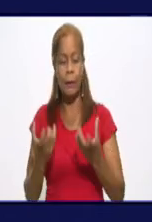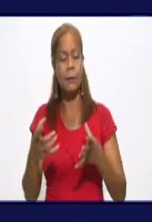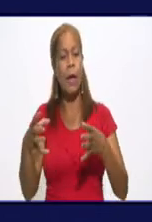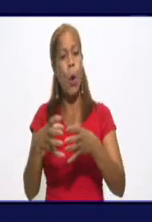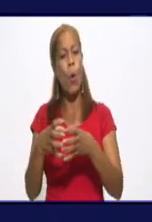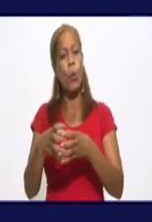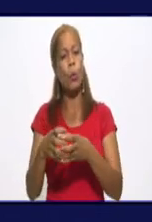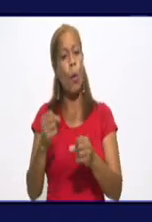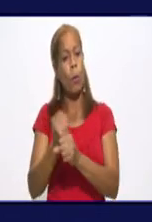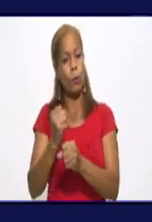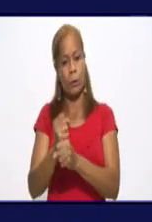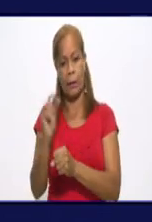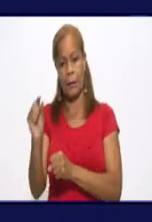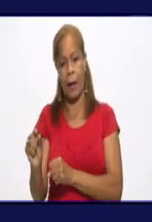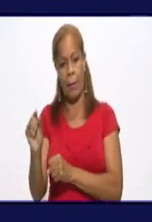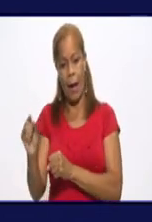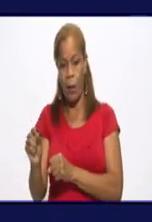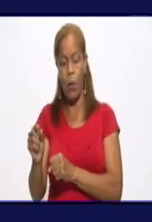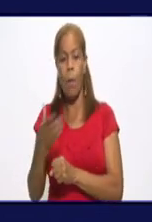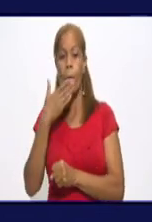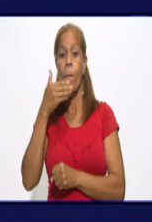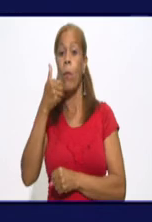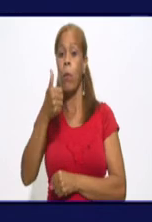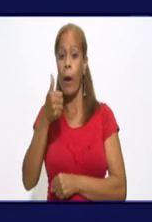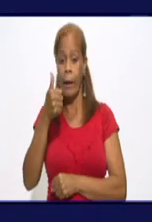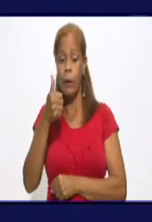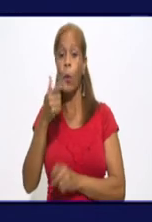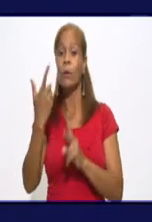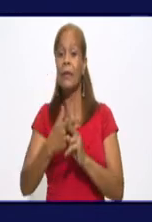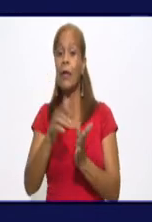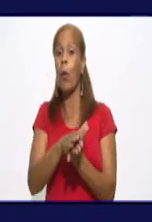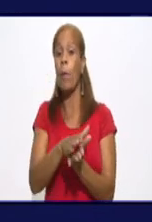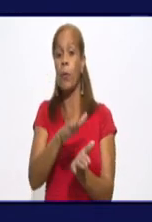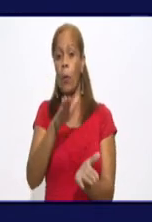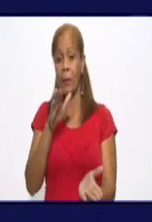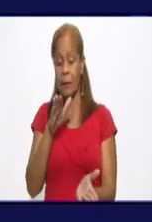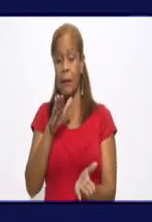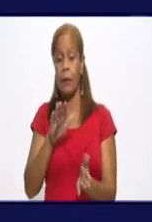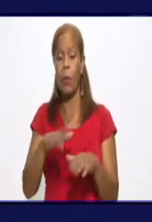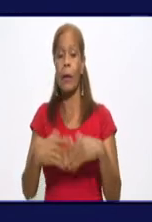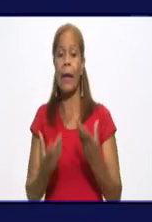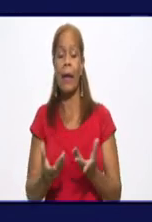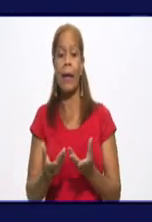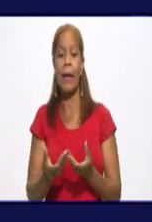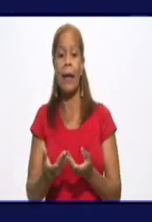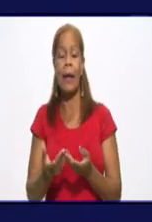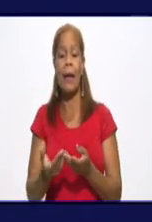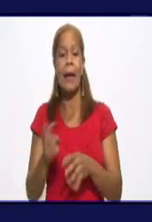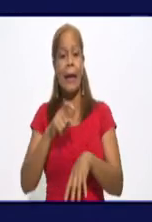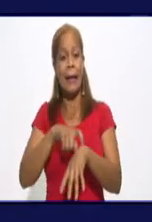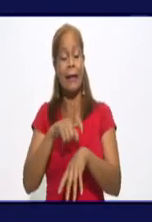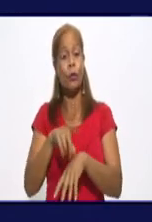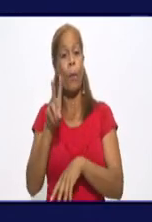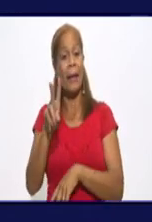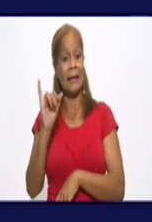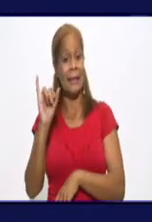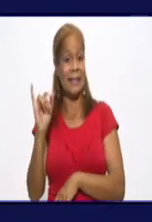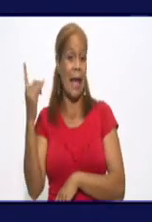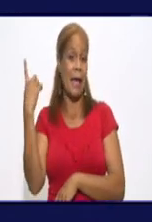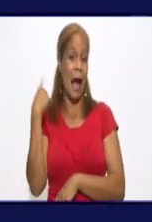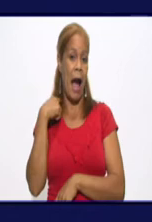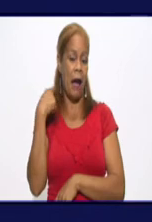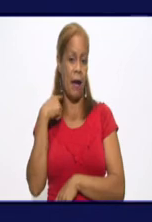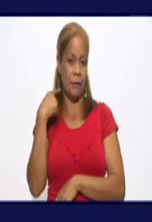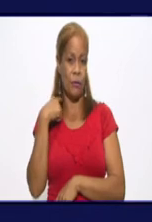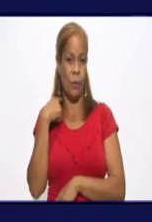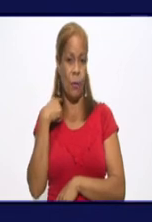extremadamente destacado, extremadamente comprometido, que durante estos 26 años